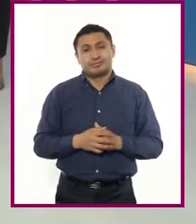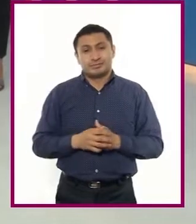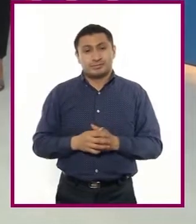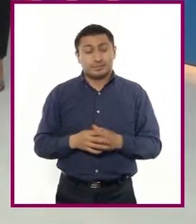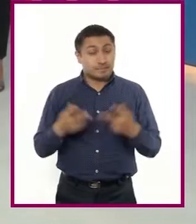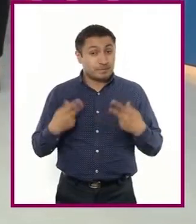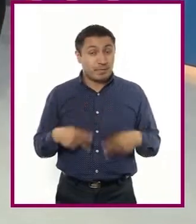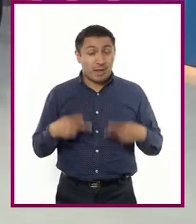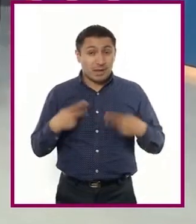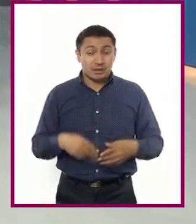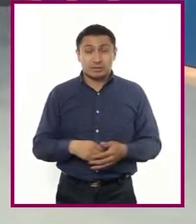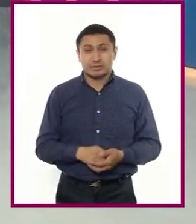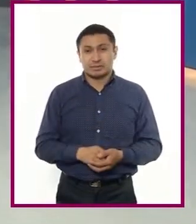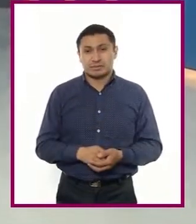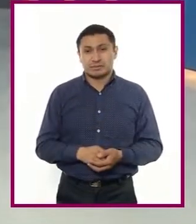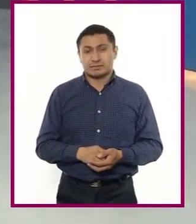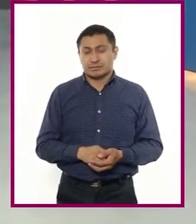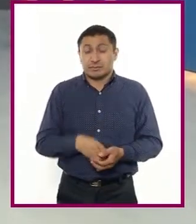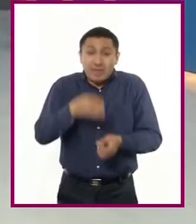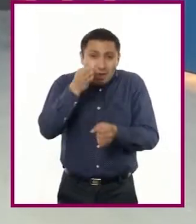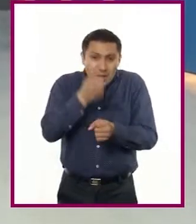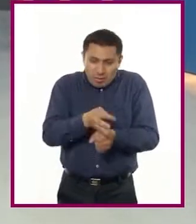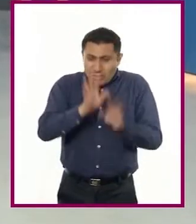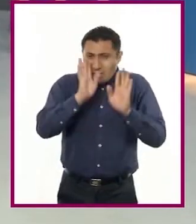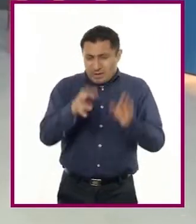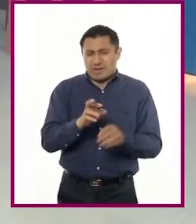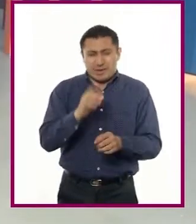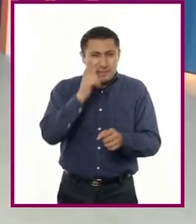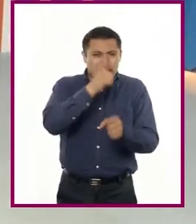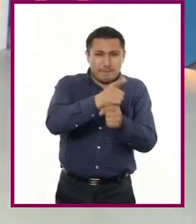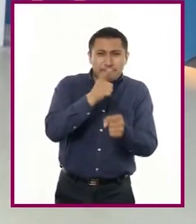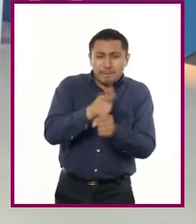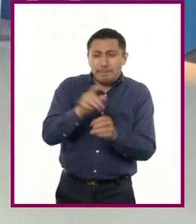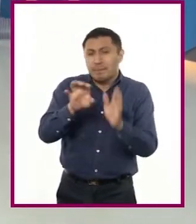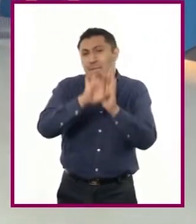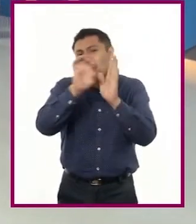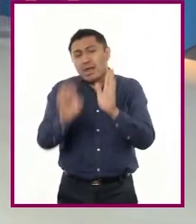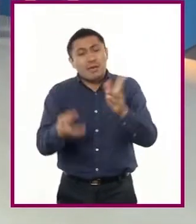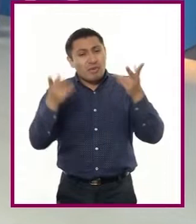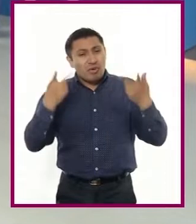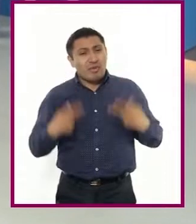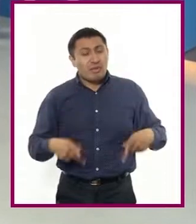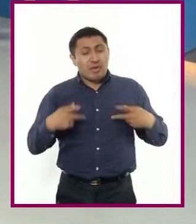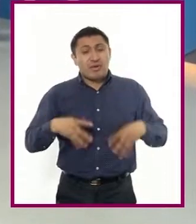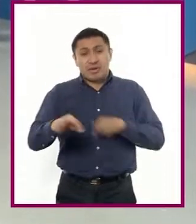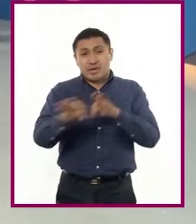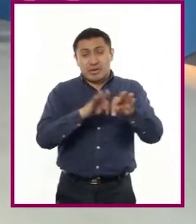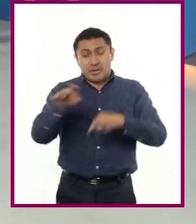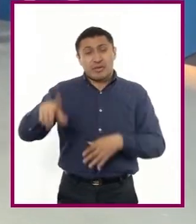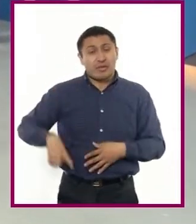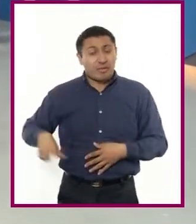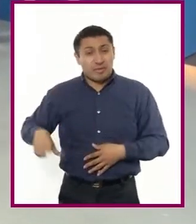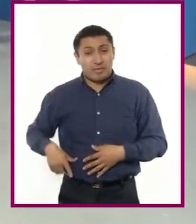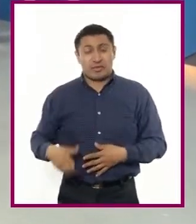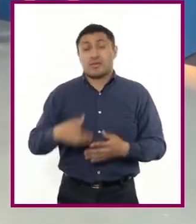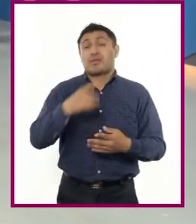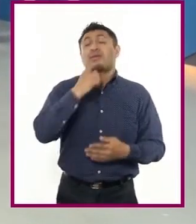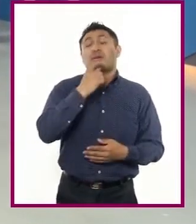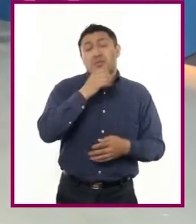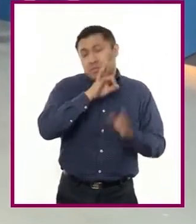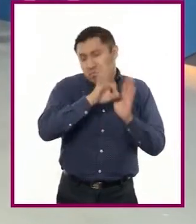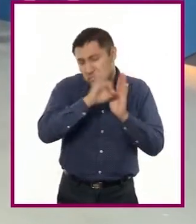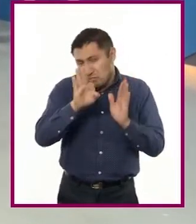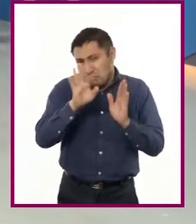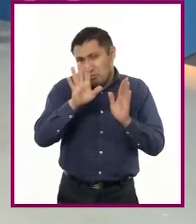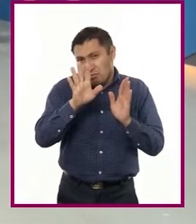Maestra, ya que reconocemos algunos ejemplos de servidoras y servidores públicos, podemos decir que sus atribuciones